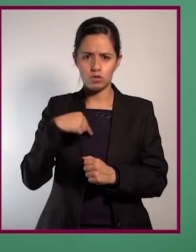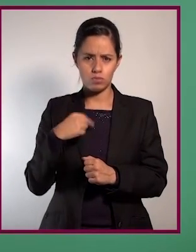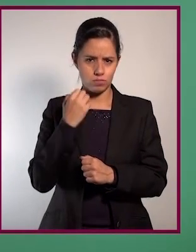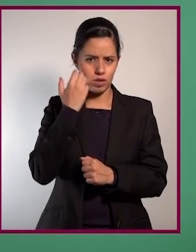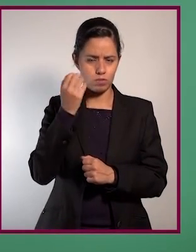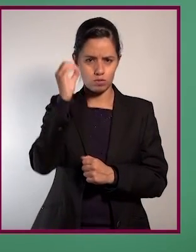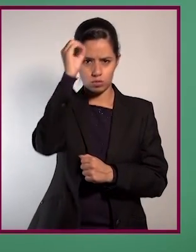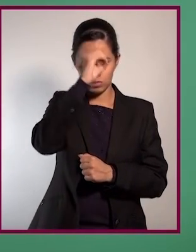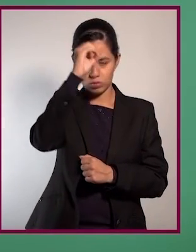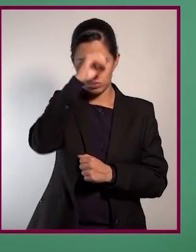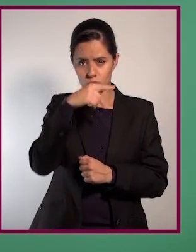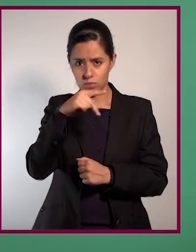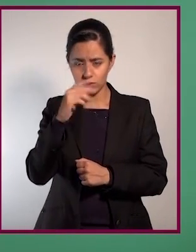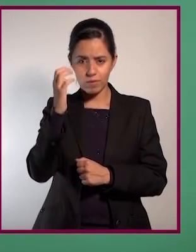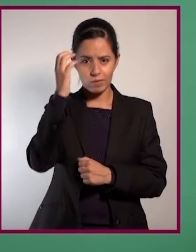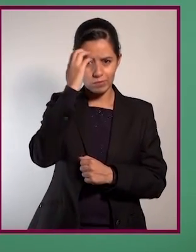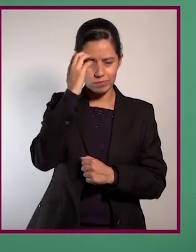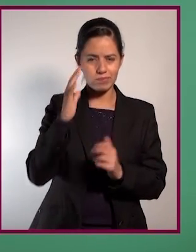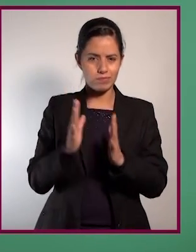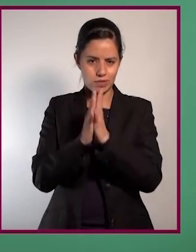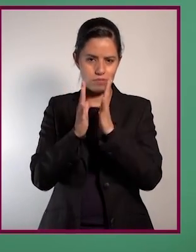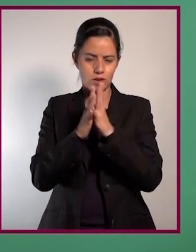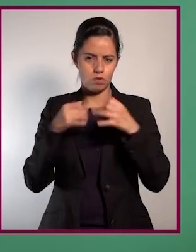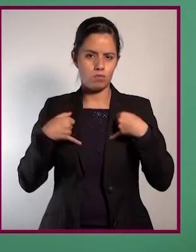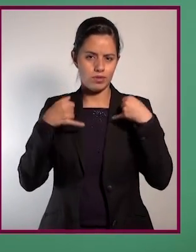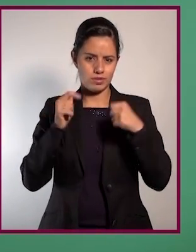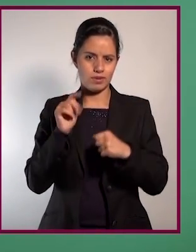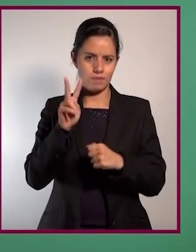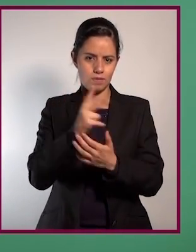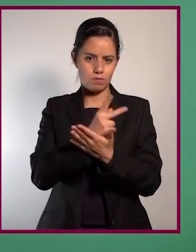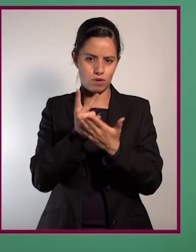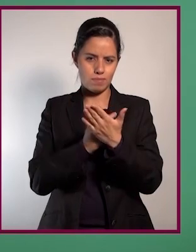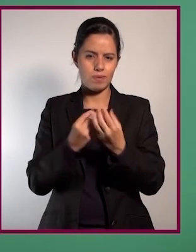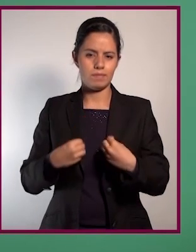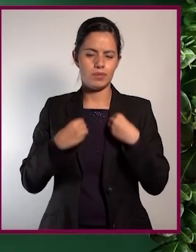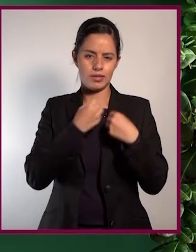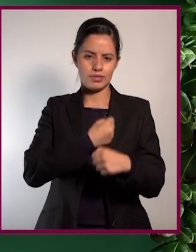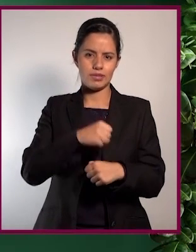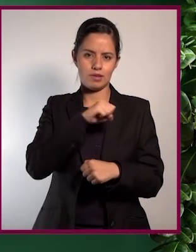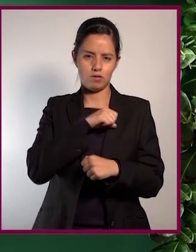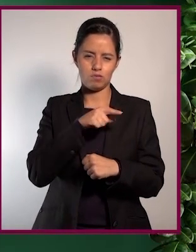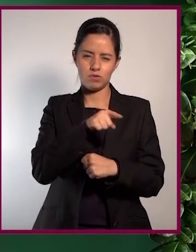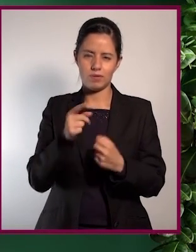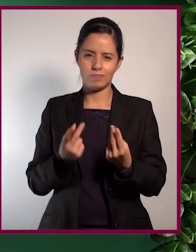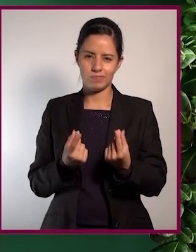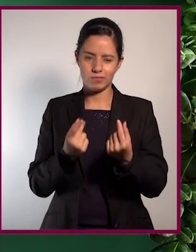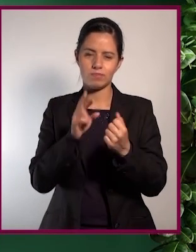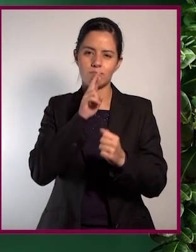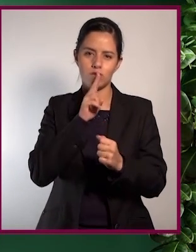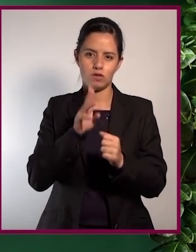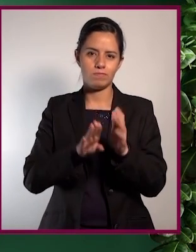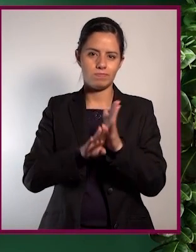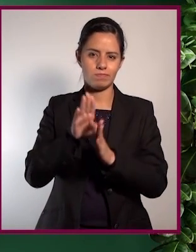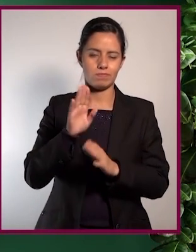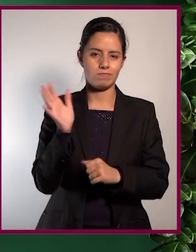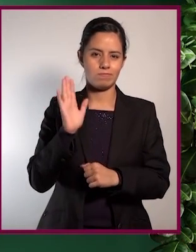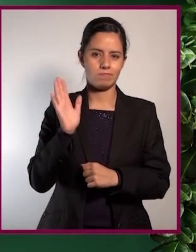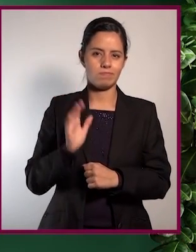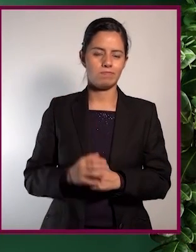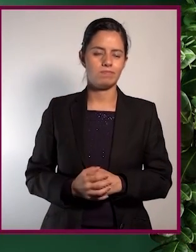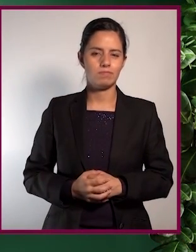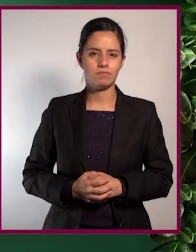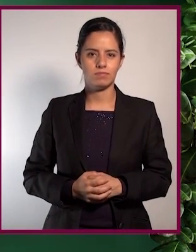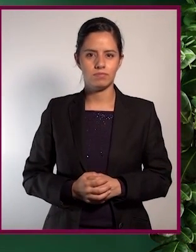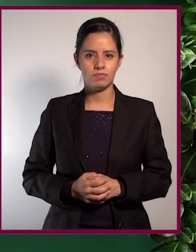No olvides que nos interesa escucharte, conocer tu opinión. Participa con Jóvenes en TV y haz este programa con nosotros. Vida saludable.